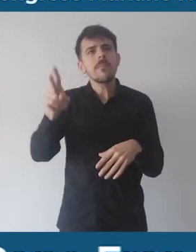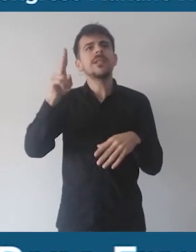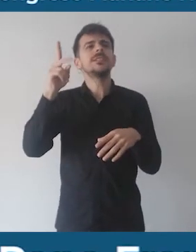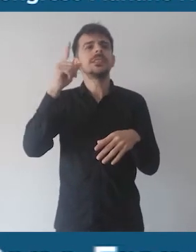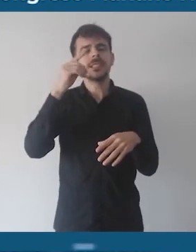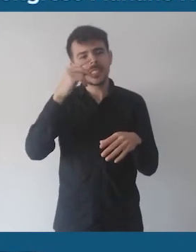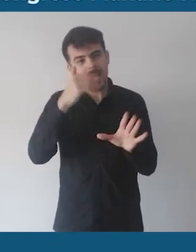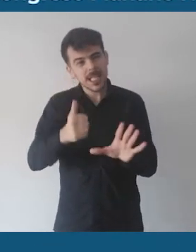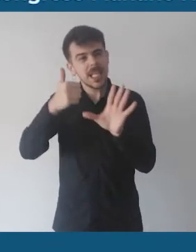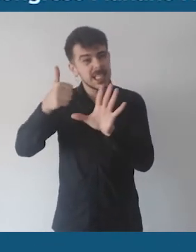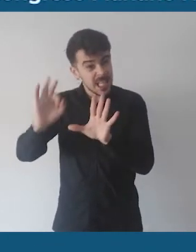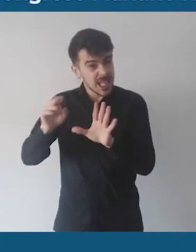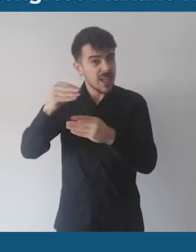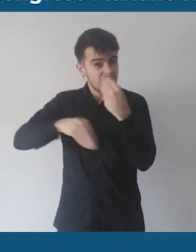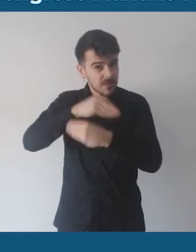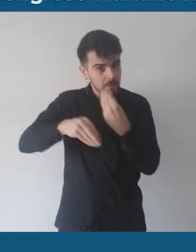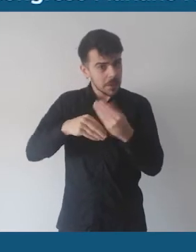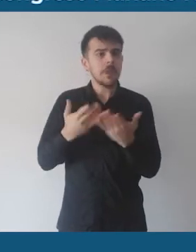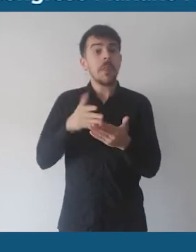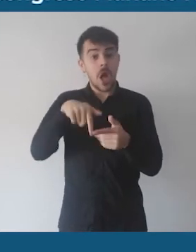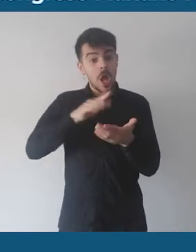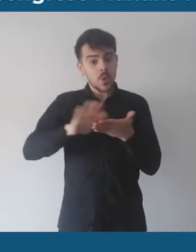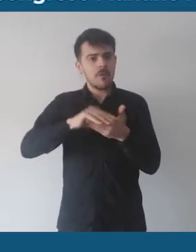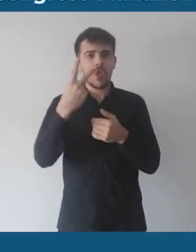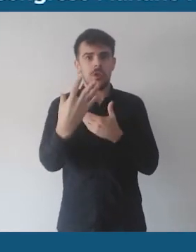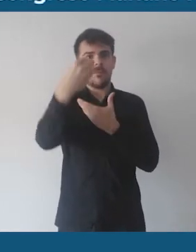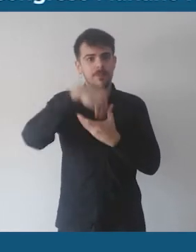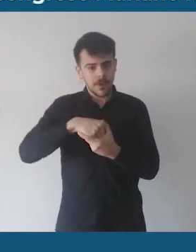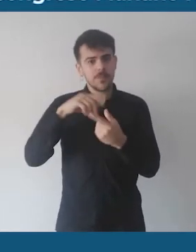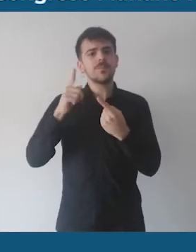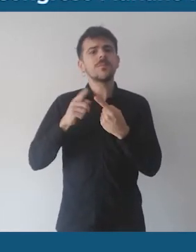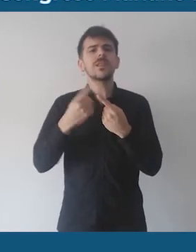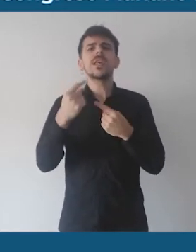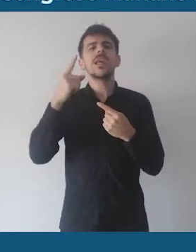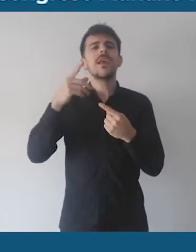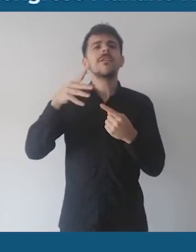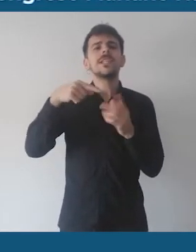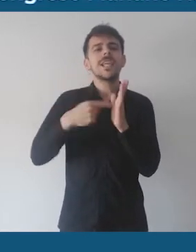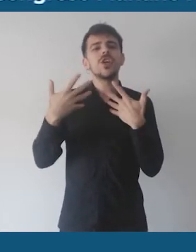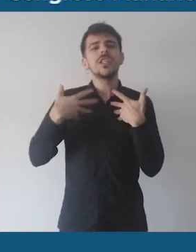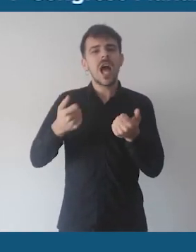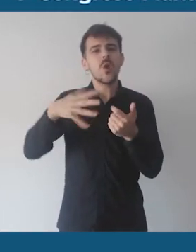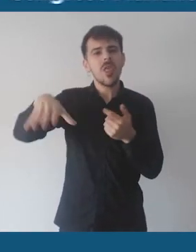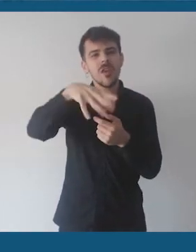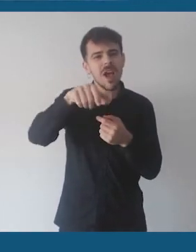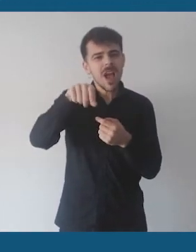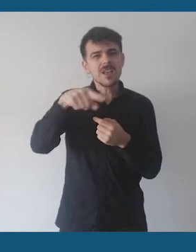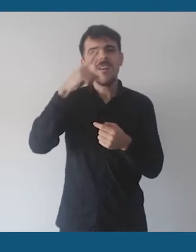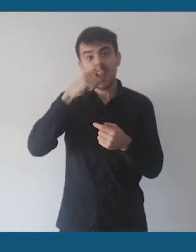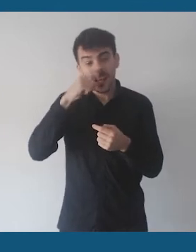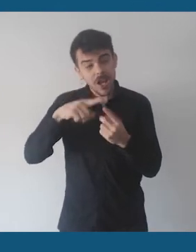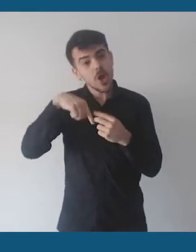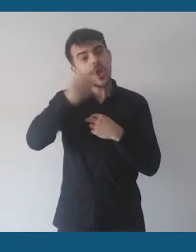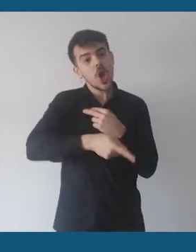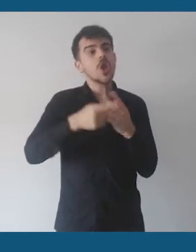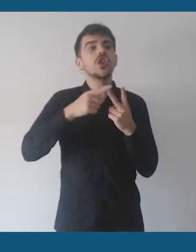territorial. En la parte suroeste de la ciudad, donde se encuentra el centro de salud Manuel Belgrano, y en el oeste, donde se encuentra el centro